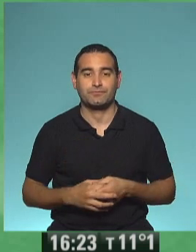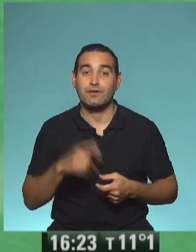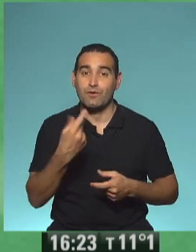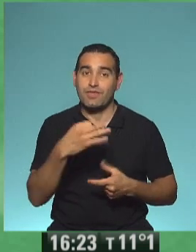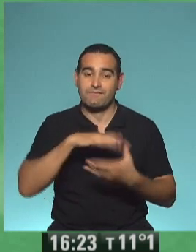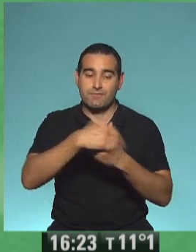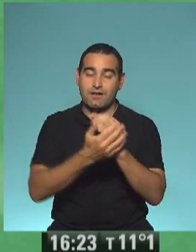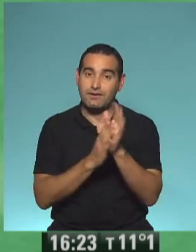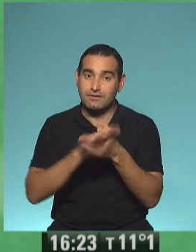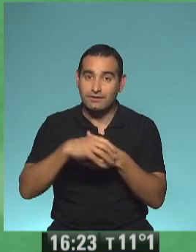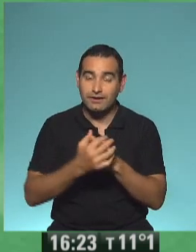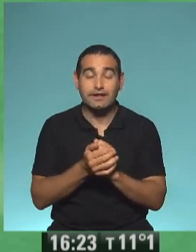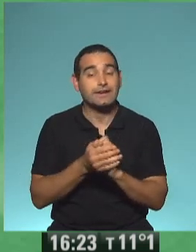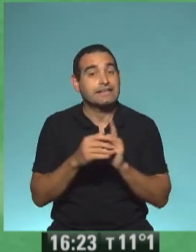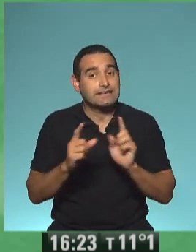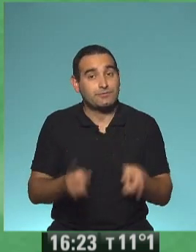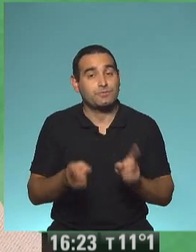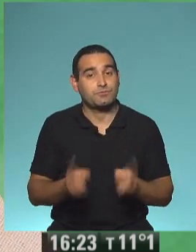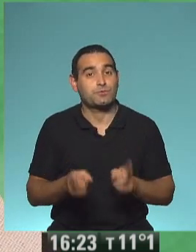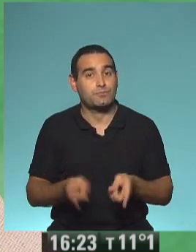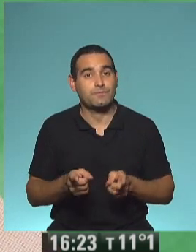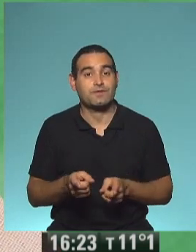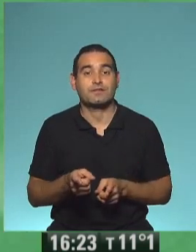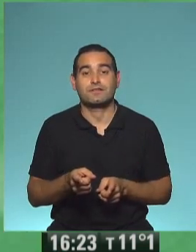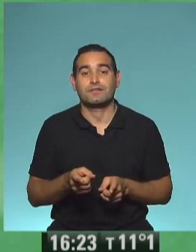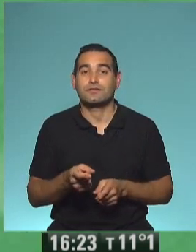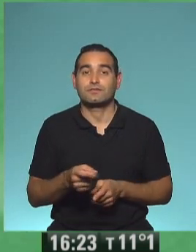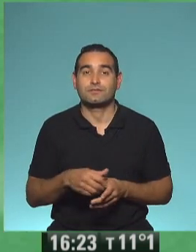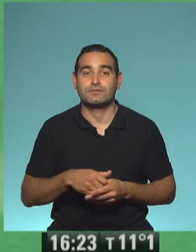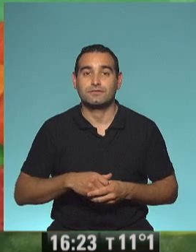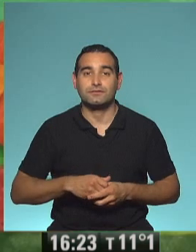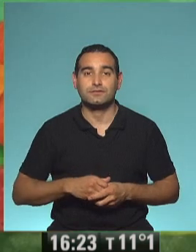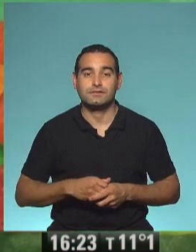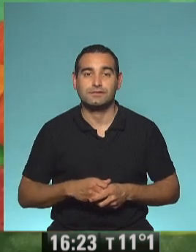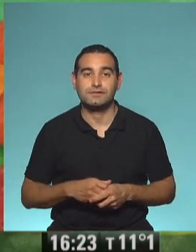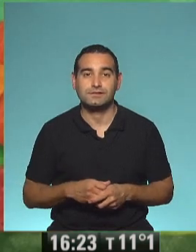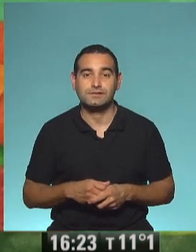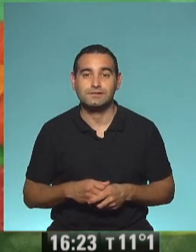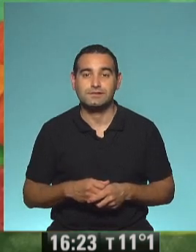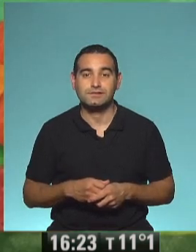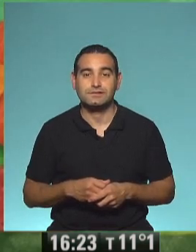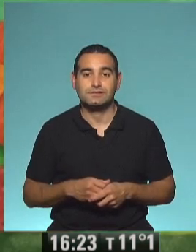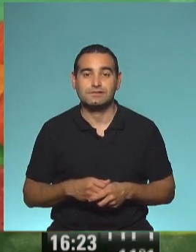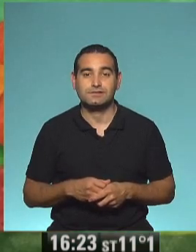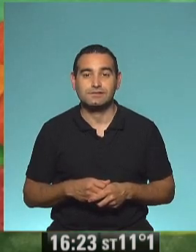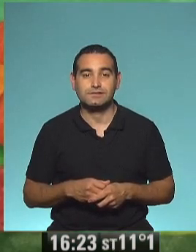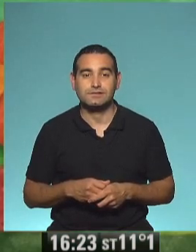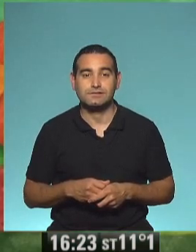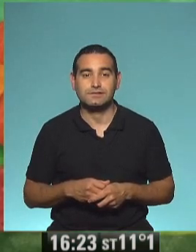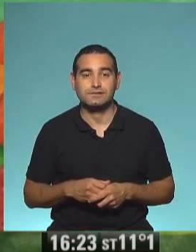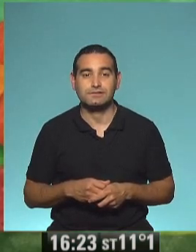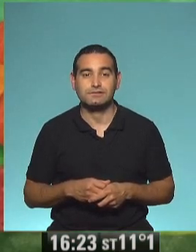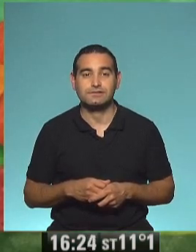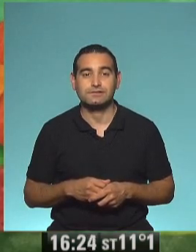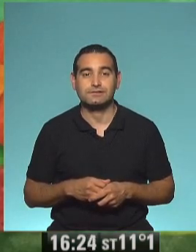Y también coman. Están en la casa